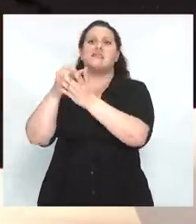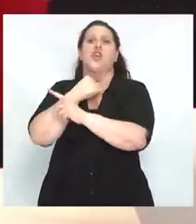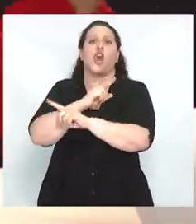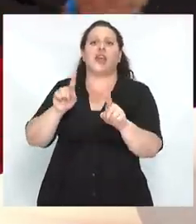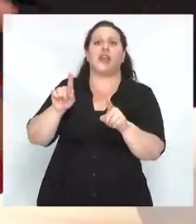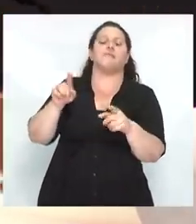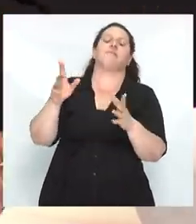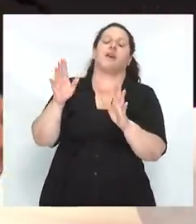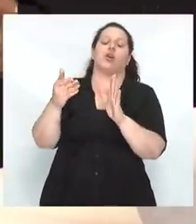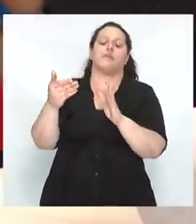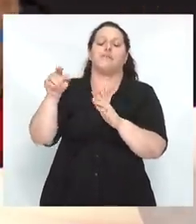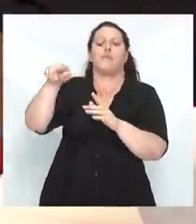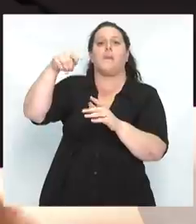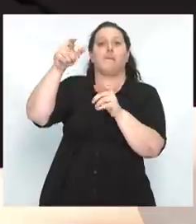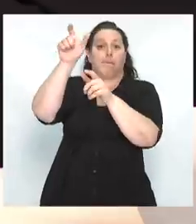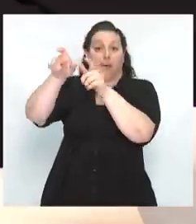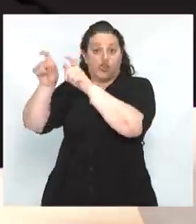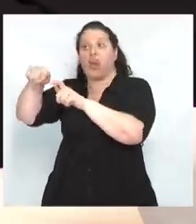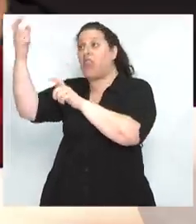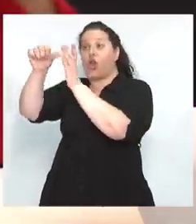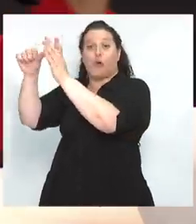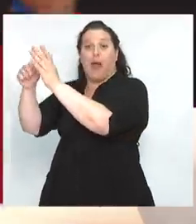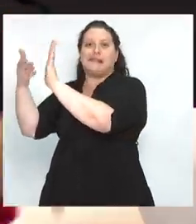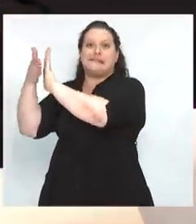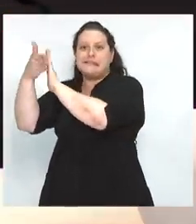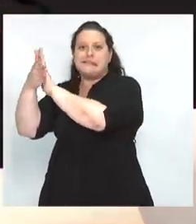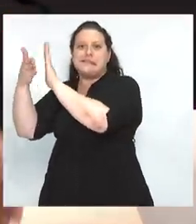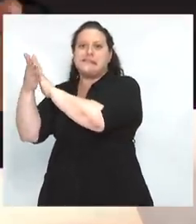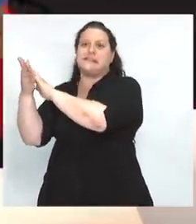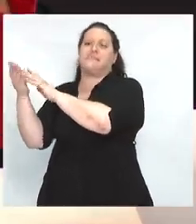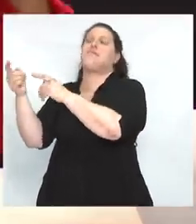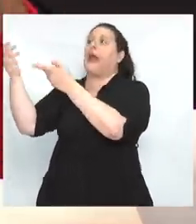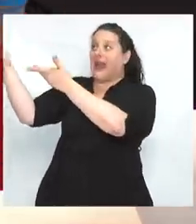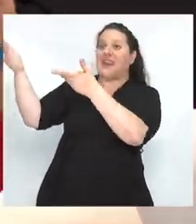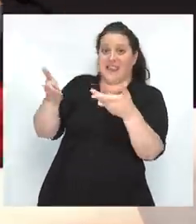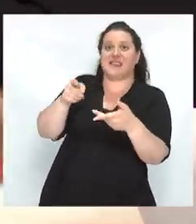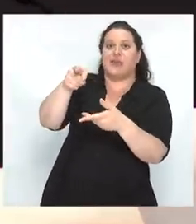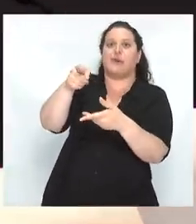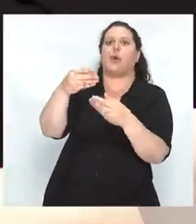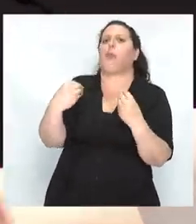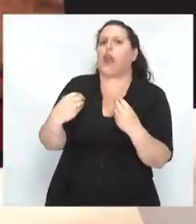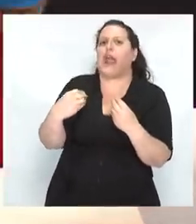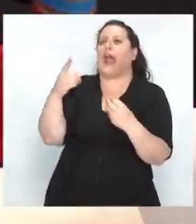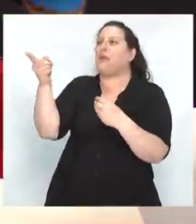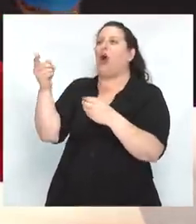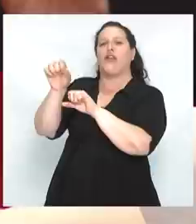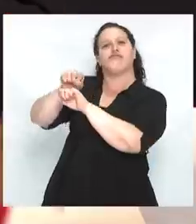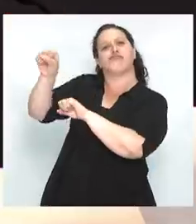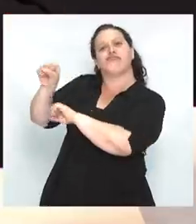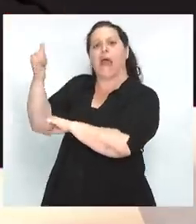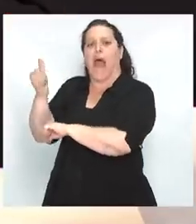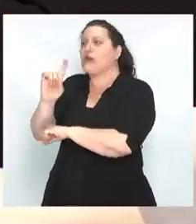estudios o porque van a pagar impuestos. Y esa no es la lectura. Recibimos a los refugiados porque nos necesitan, porque están